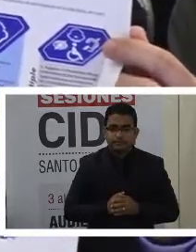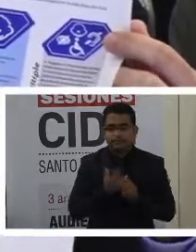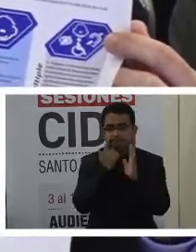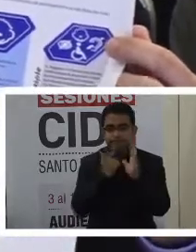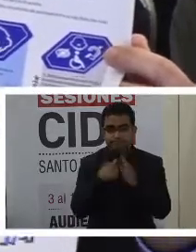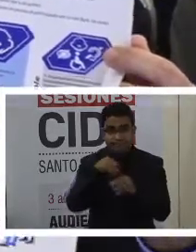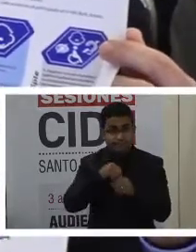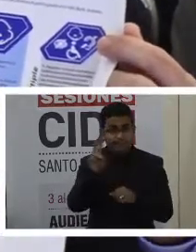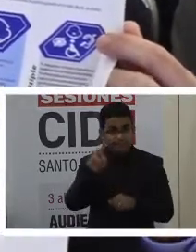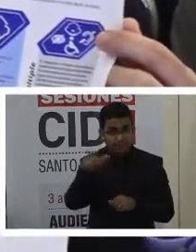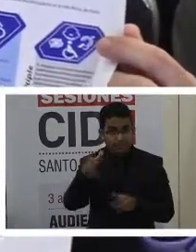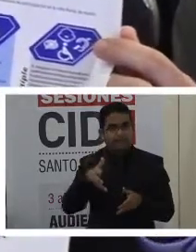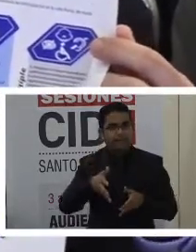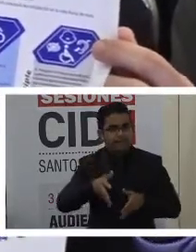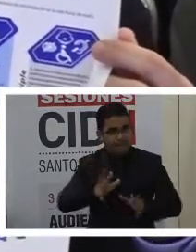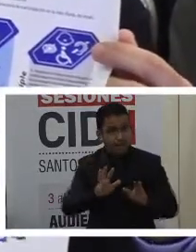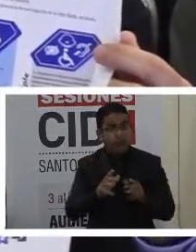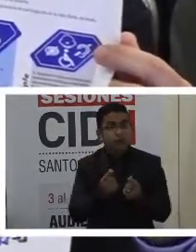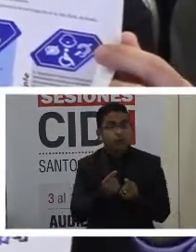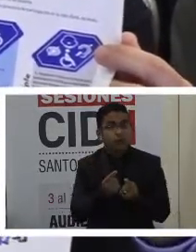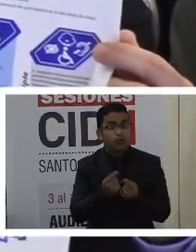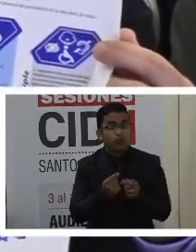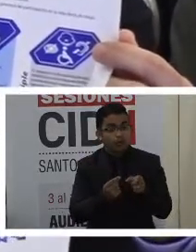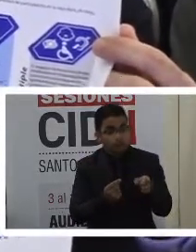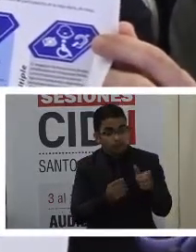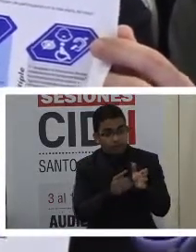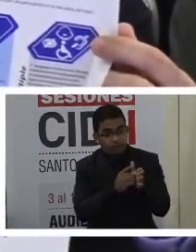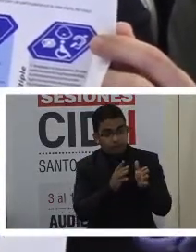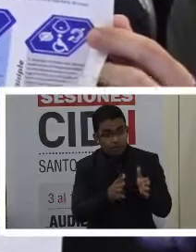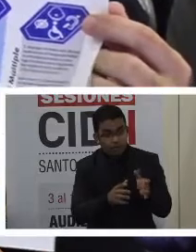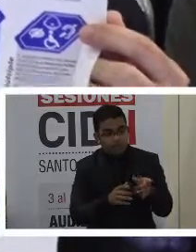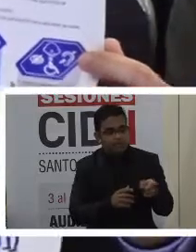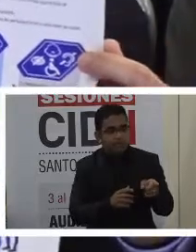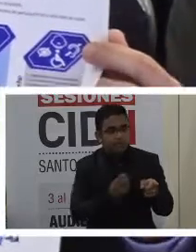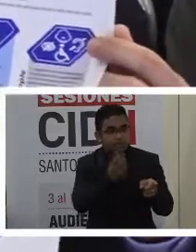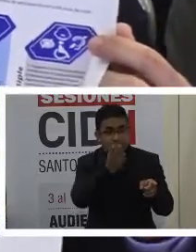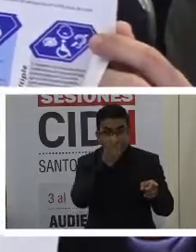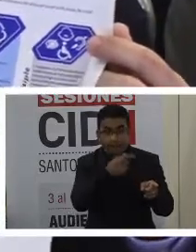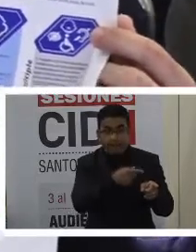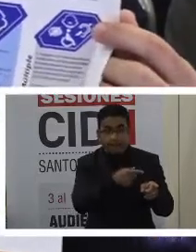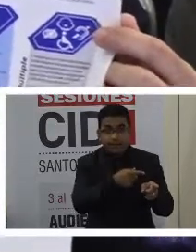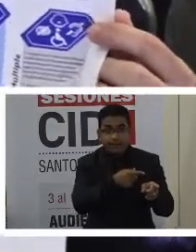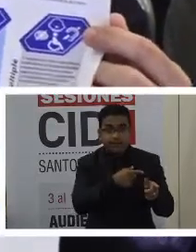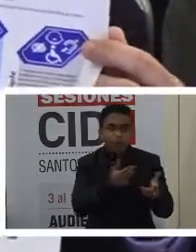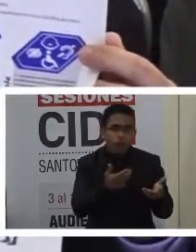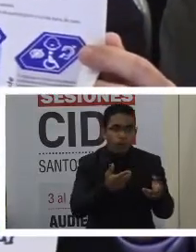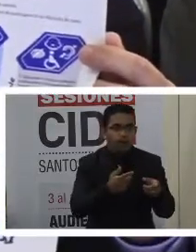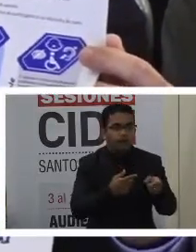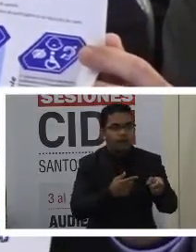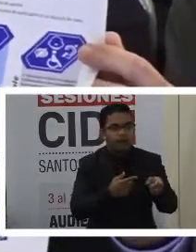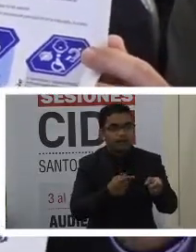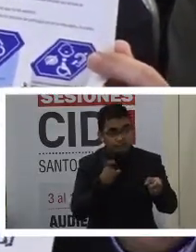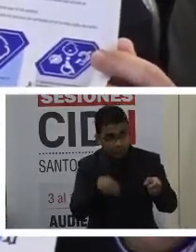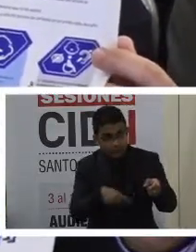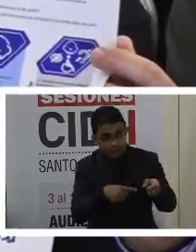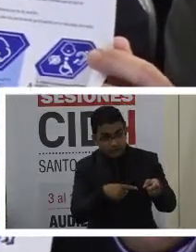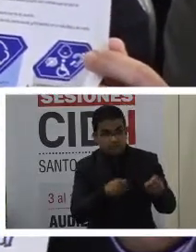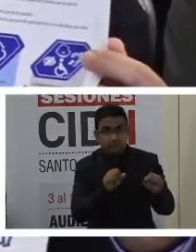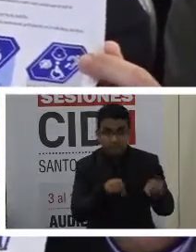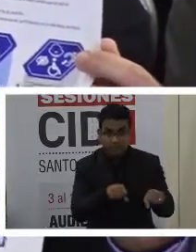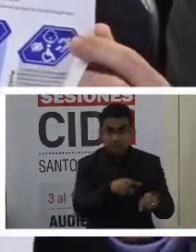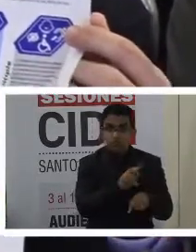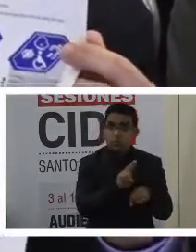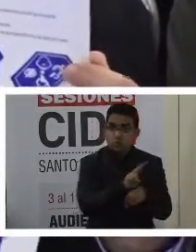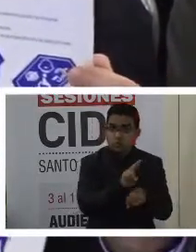Venezuela está permitido que las personas con discapacidad visual, o aquellas que así lo requieren, puedan hacer